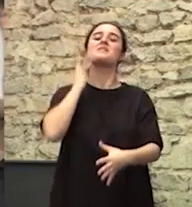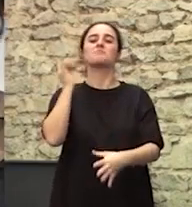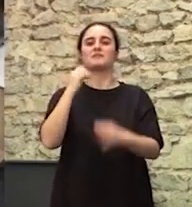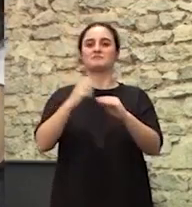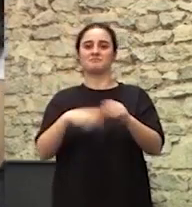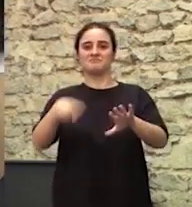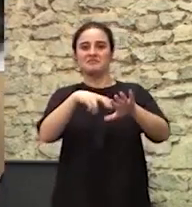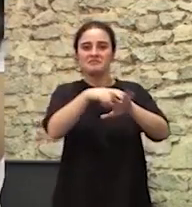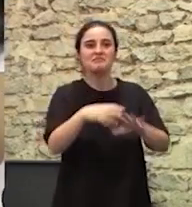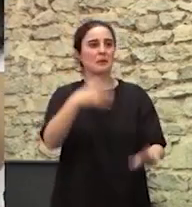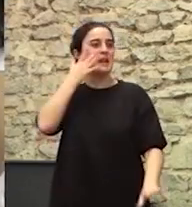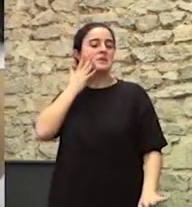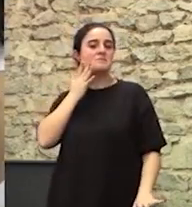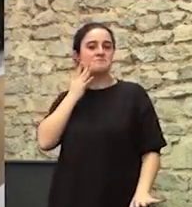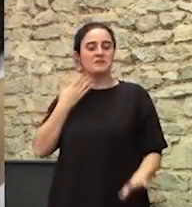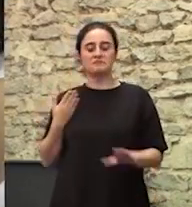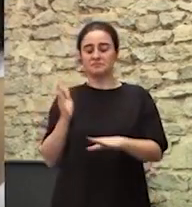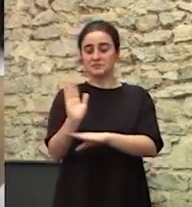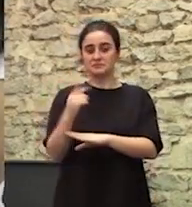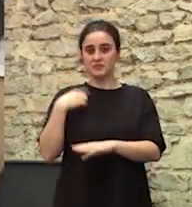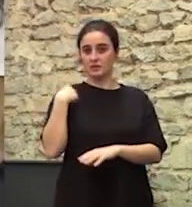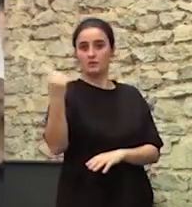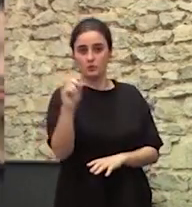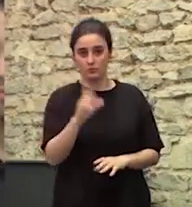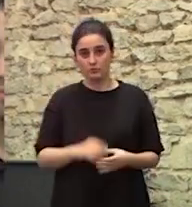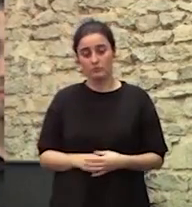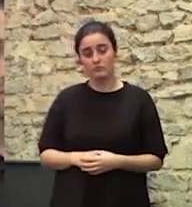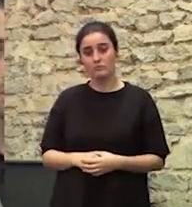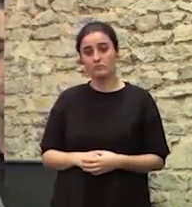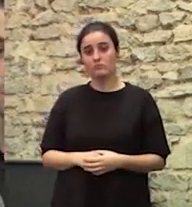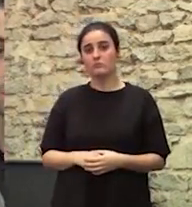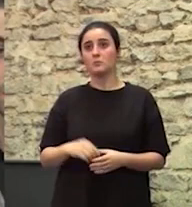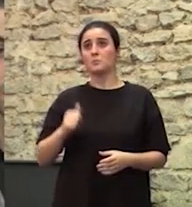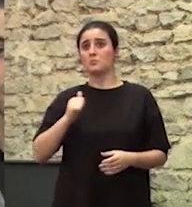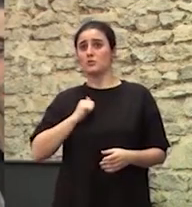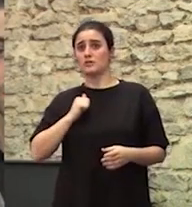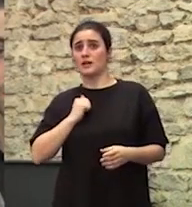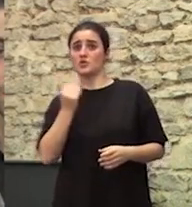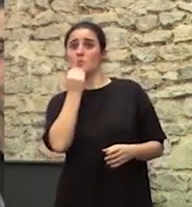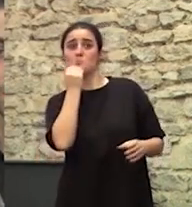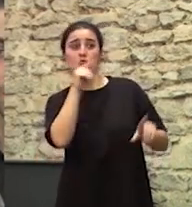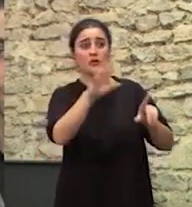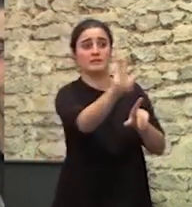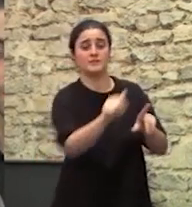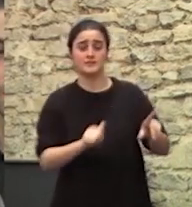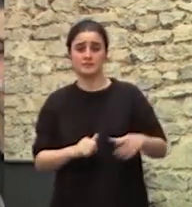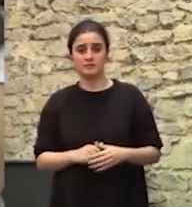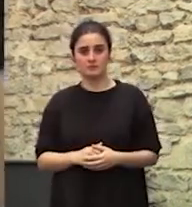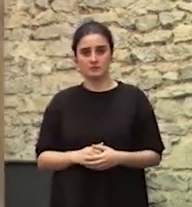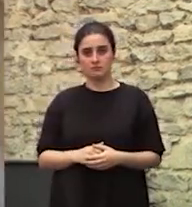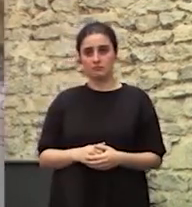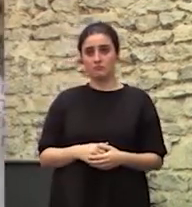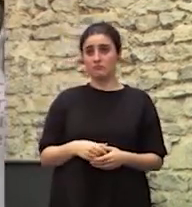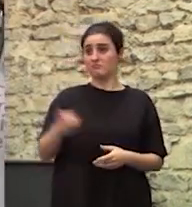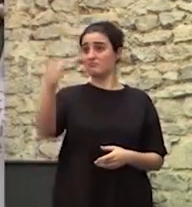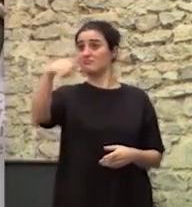limpiar las escaleras del portal de ahí enfrente Y a mí no me cogen Por si acaso me llevo los buzones Ninguna